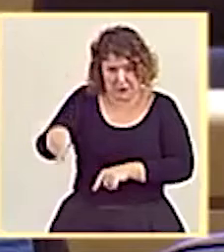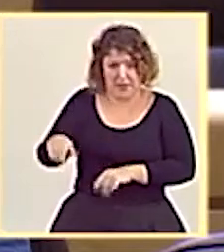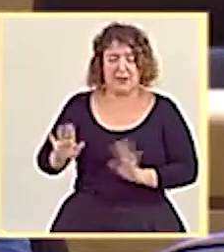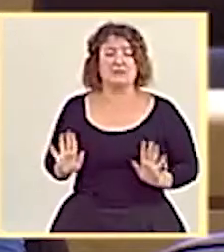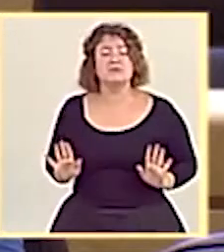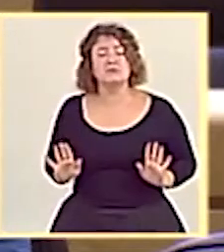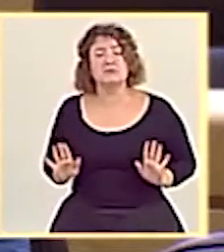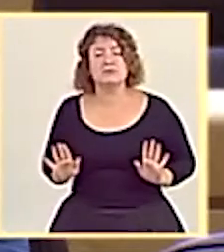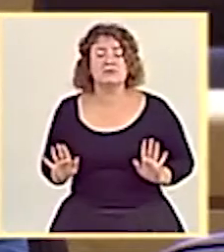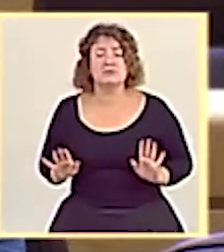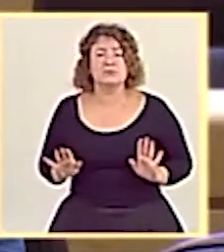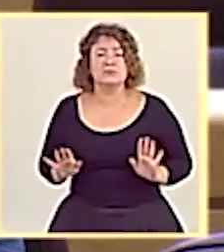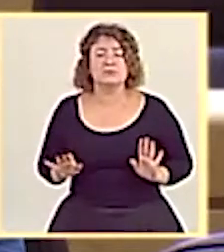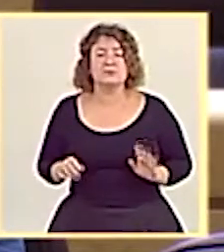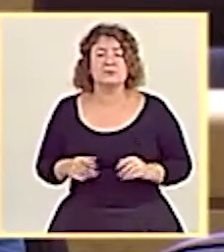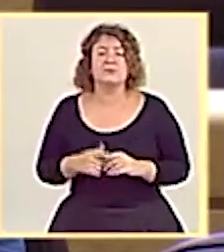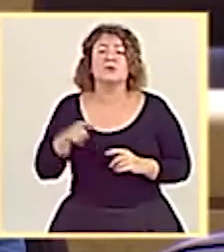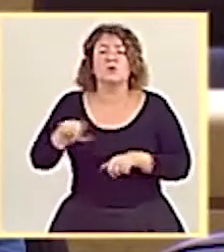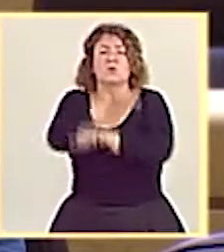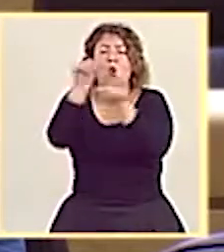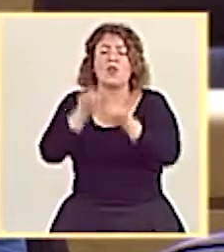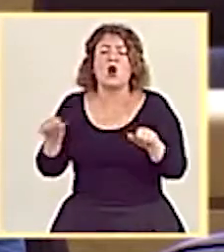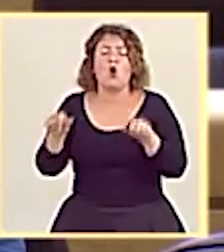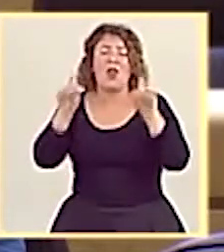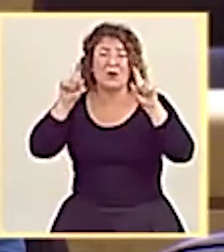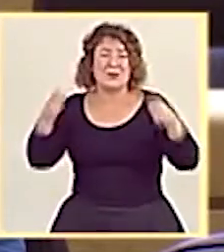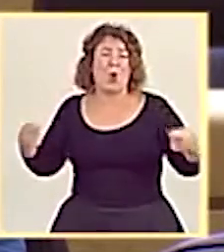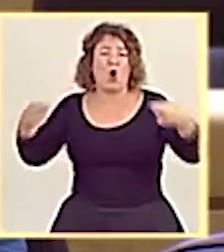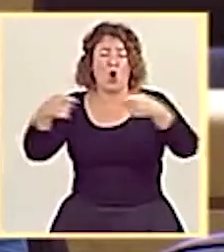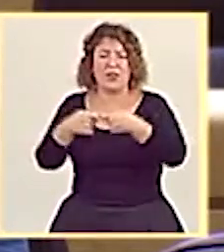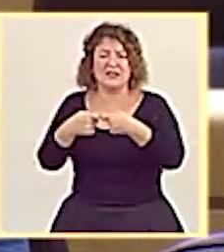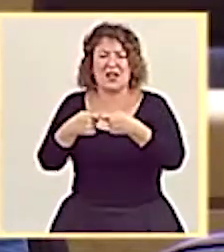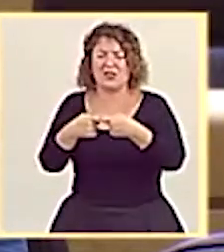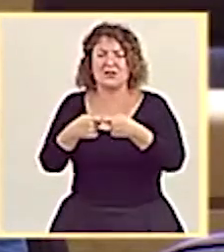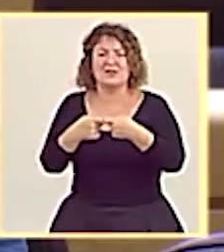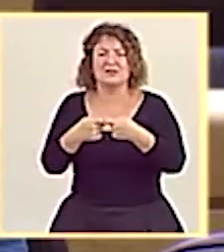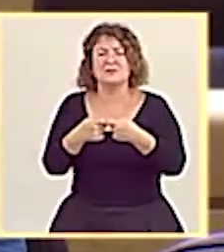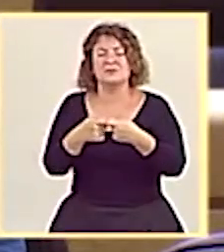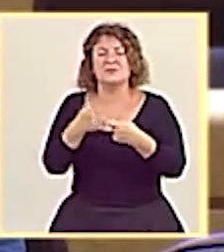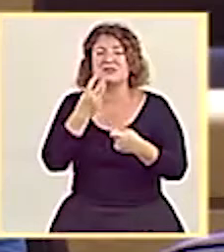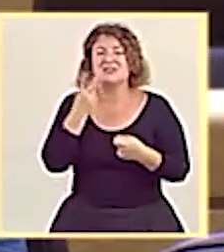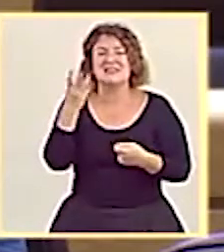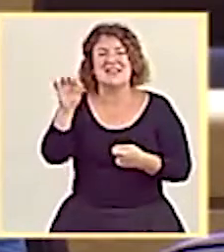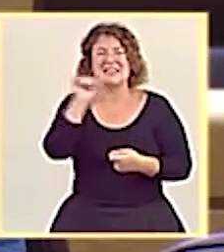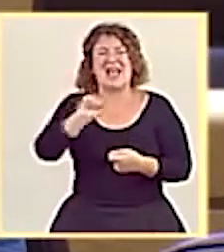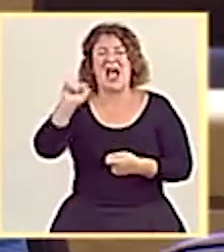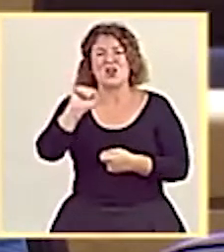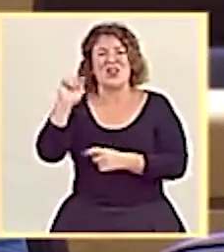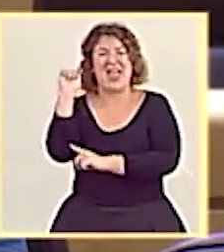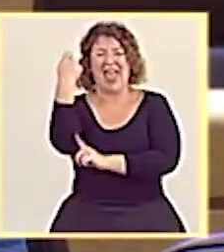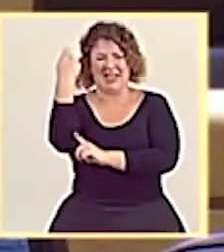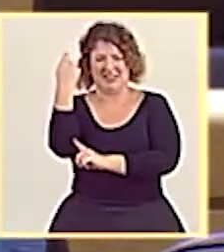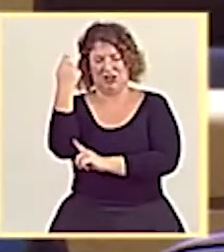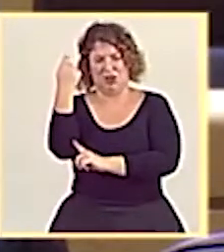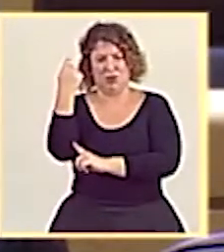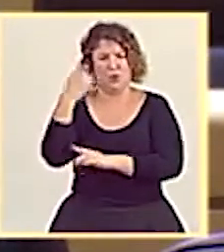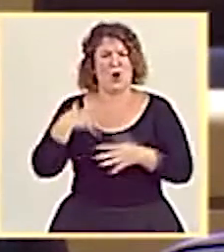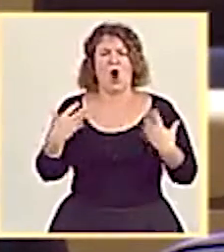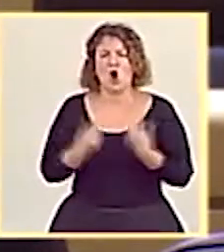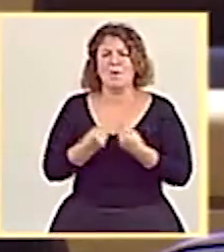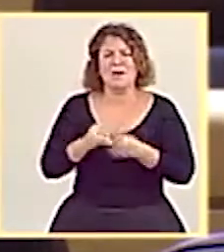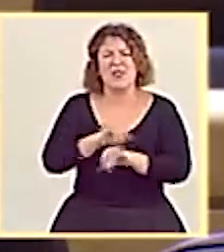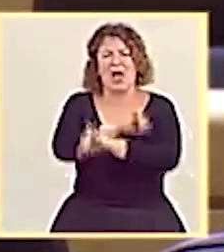Y es un modelo educativo concertado que, además, ha aportado y ha generado treinta años de éxito indudable de convivencia